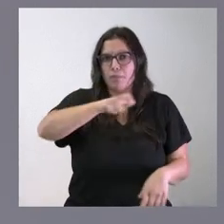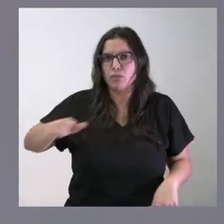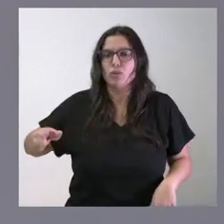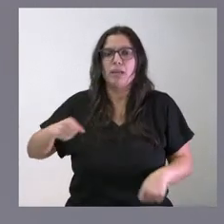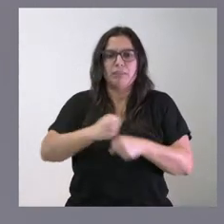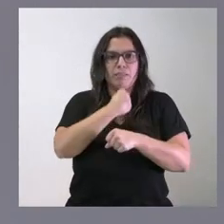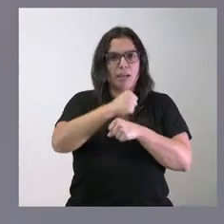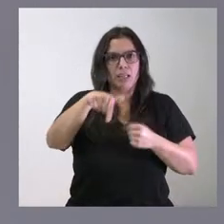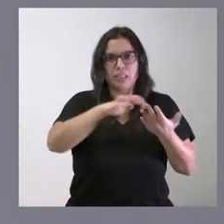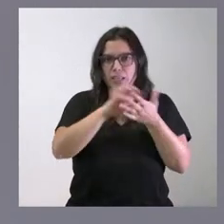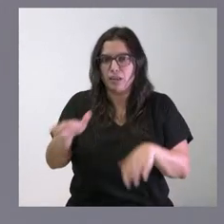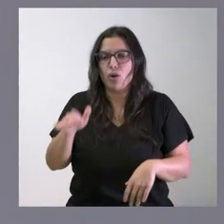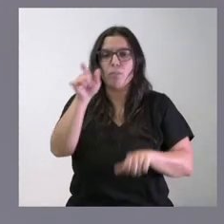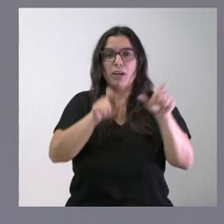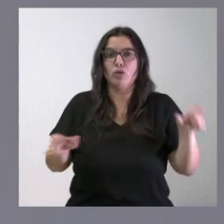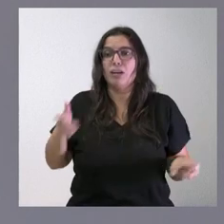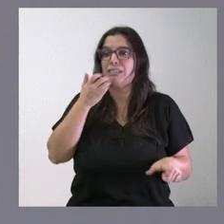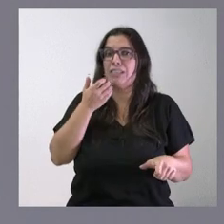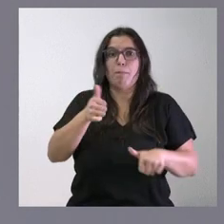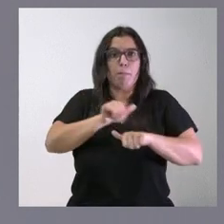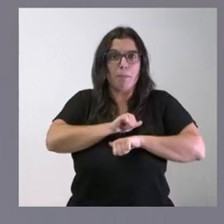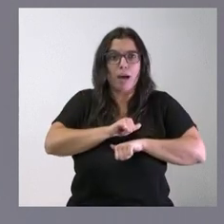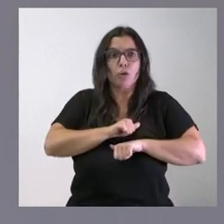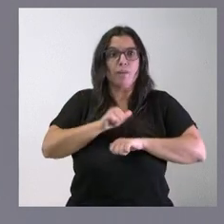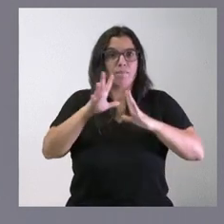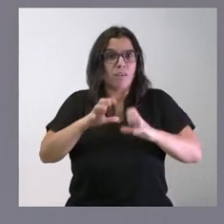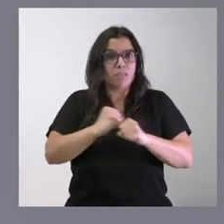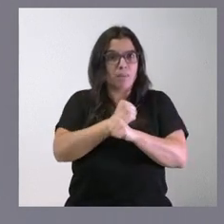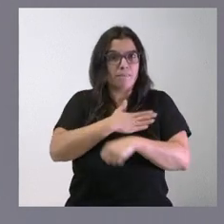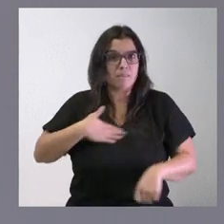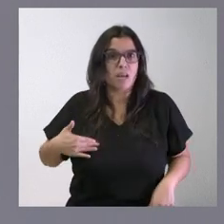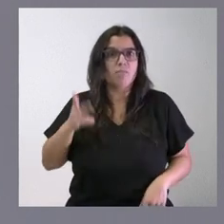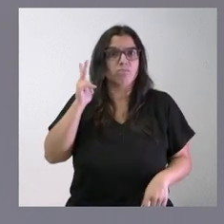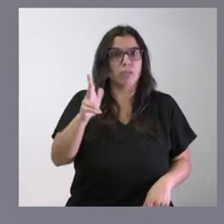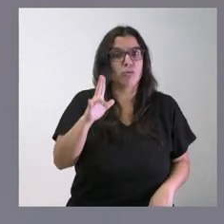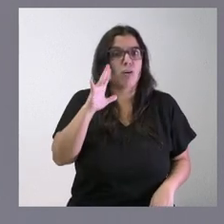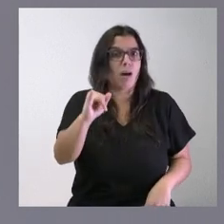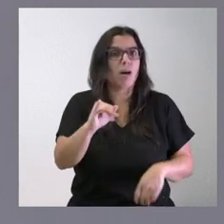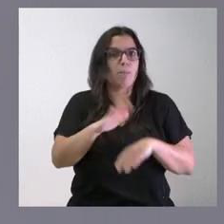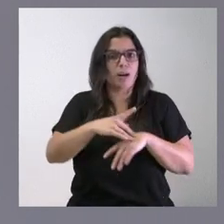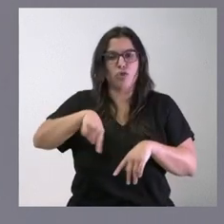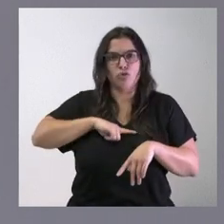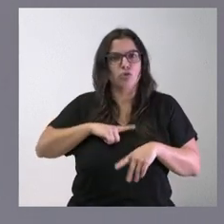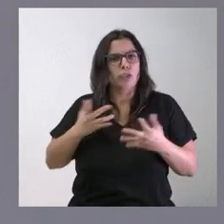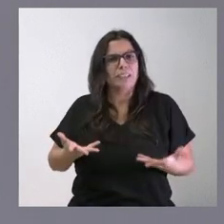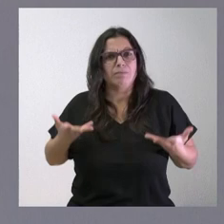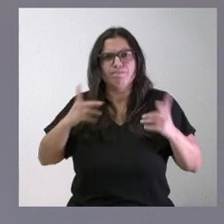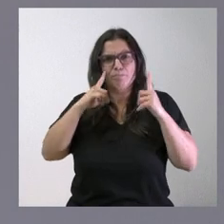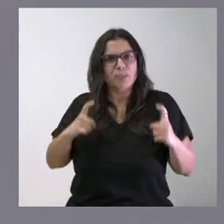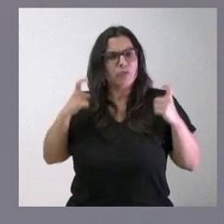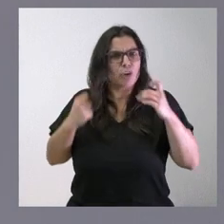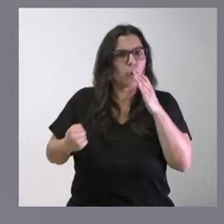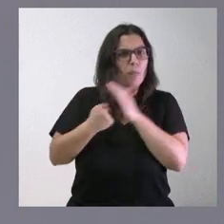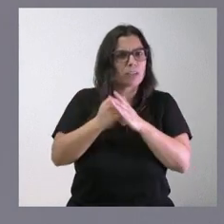Castilla y León aquellas que no trabajan ya esperan a trabajar y que tienen derecho a que hagamos todo el esfuerzo para tener